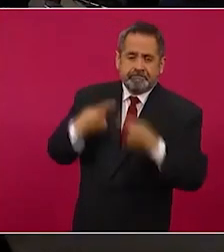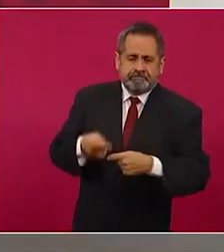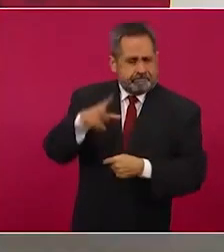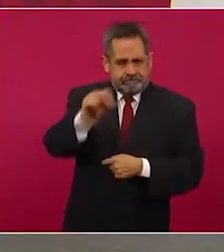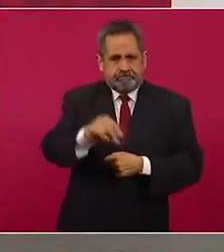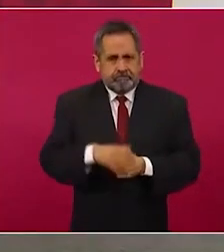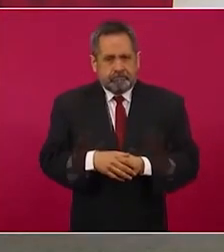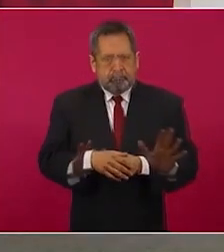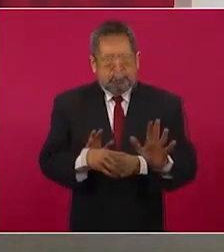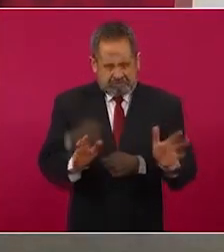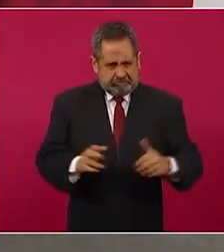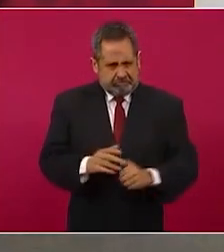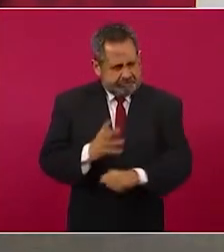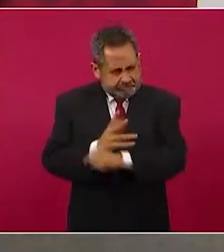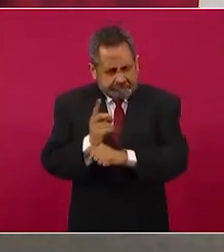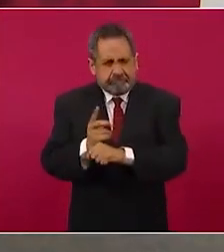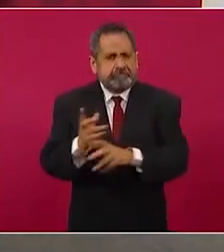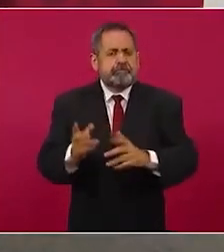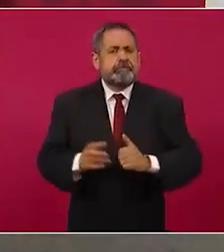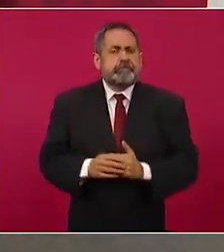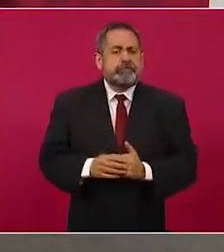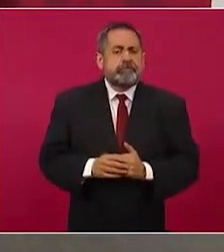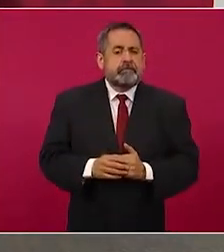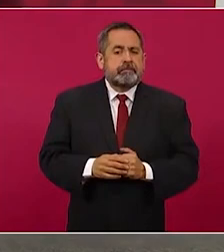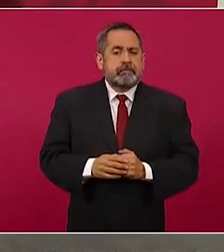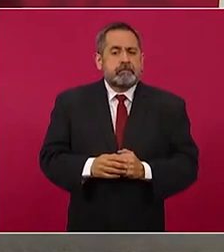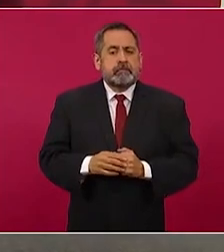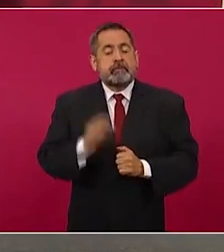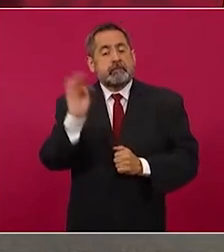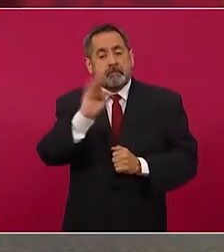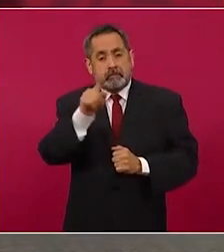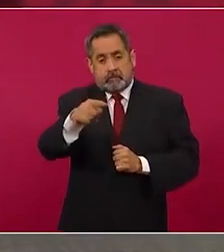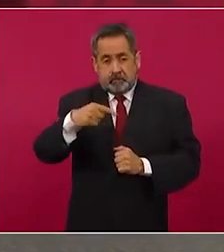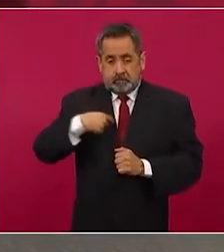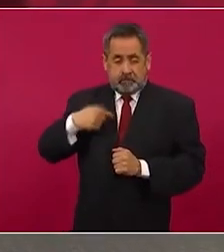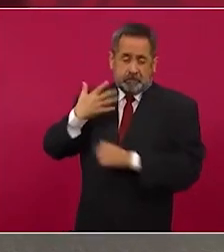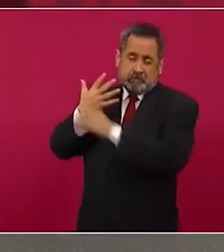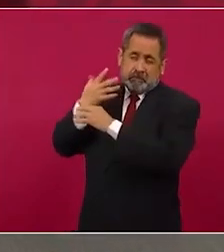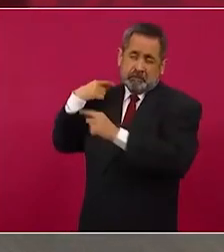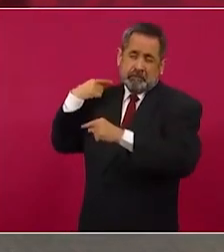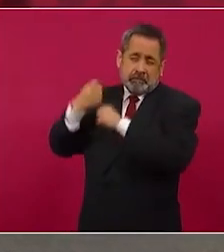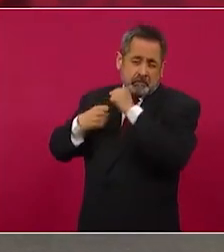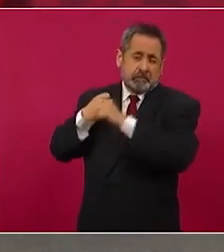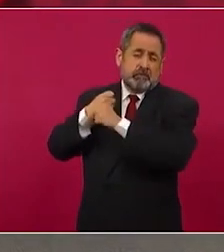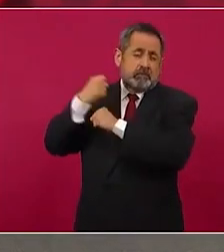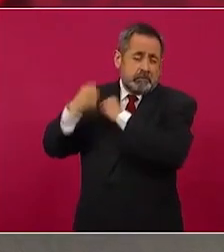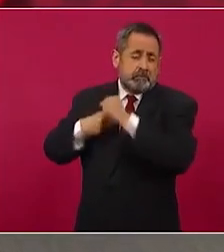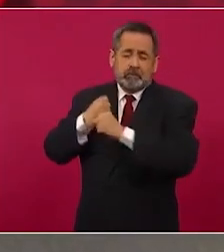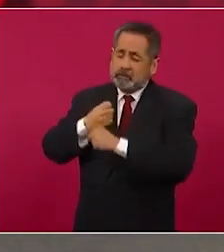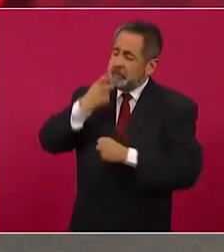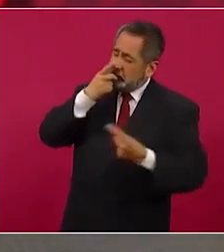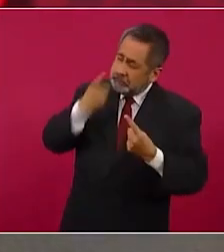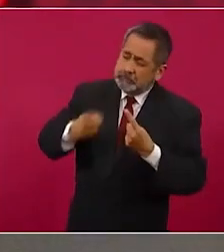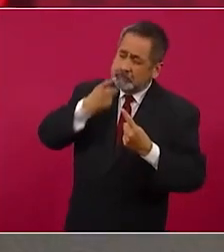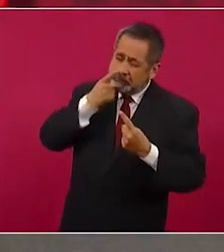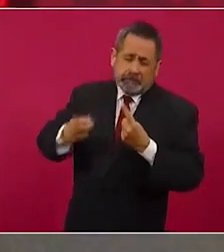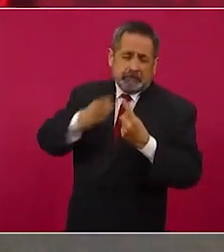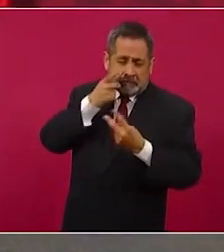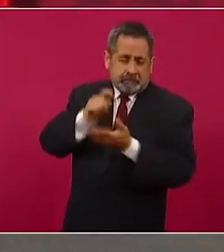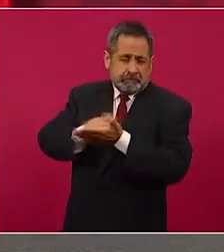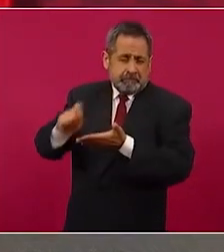no engañamos a nadie. Si ustedes revisan lo que he dicho durante años, lo que he escrito,